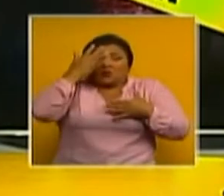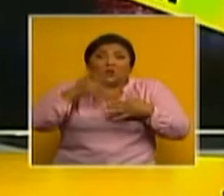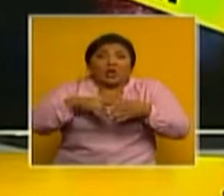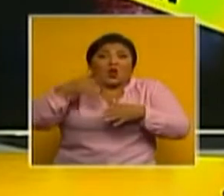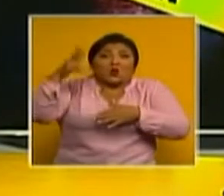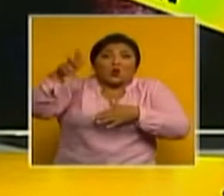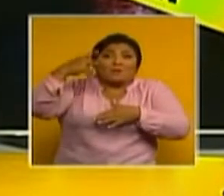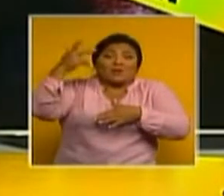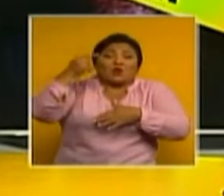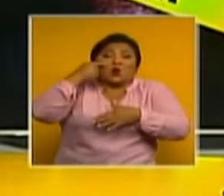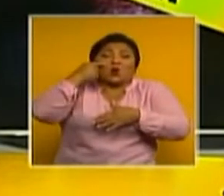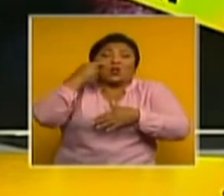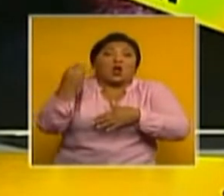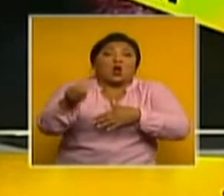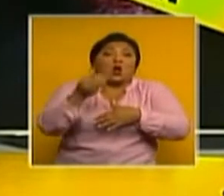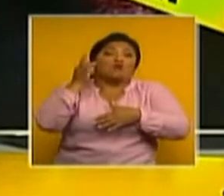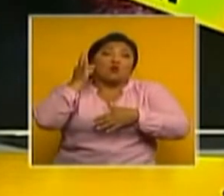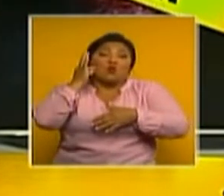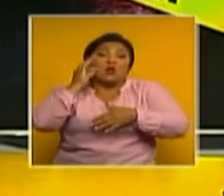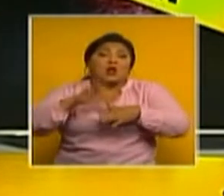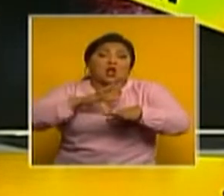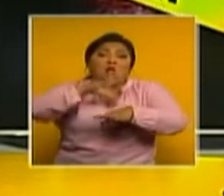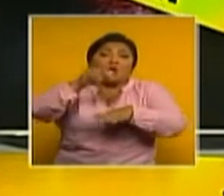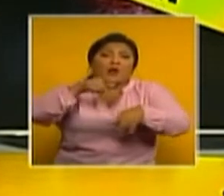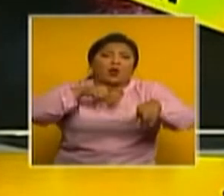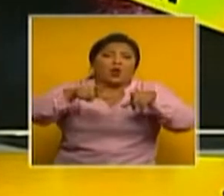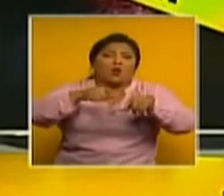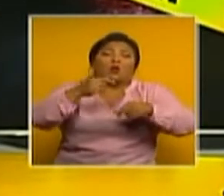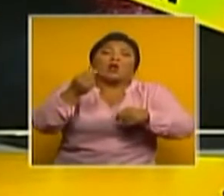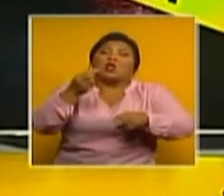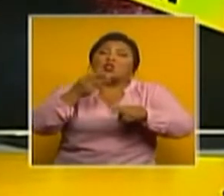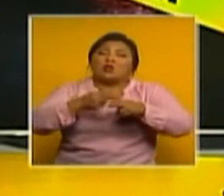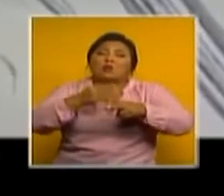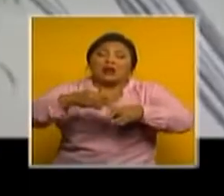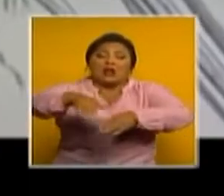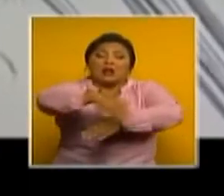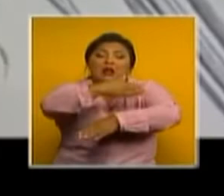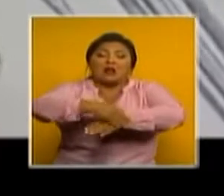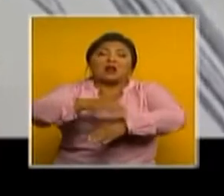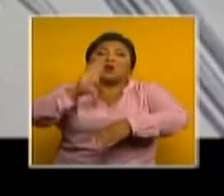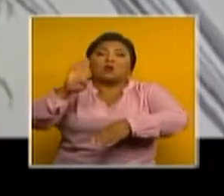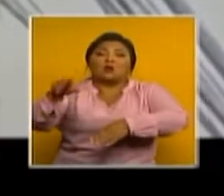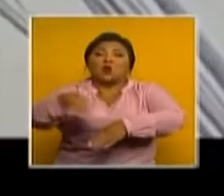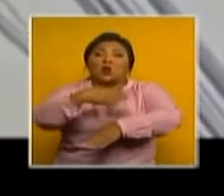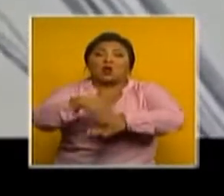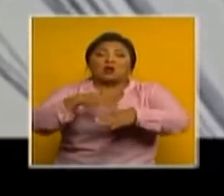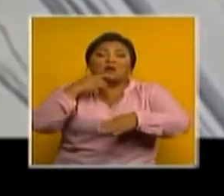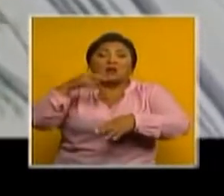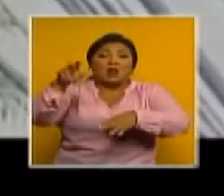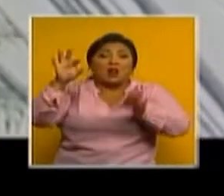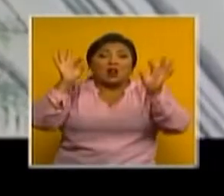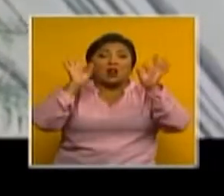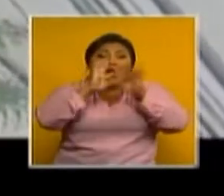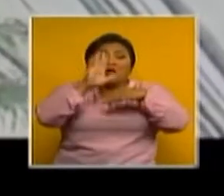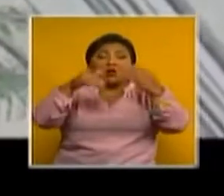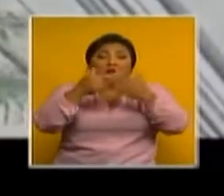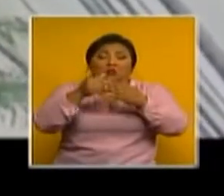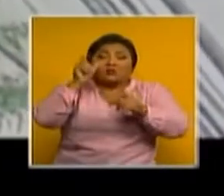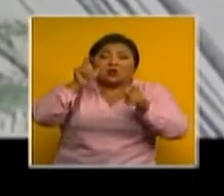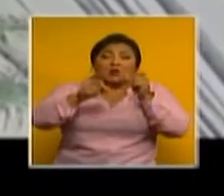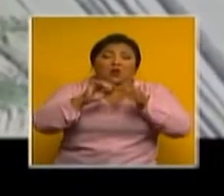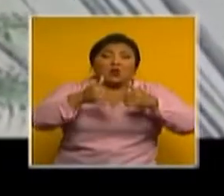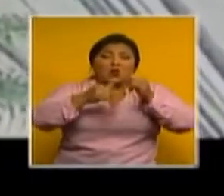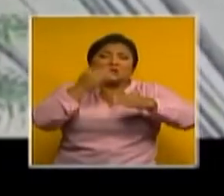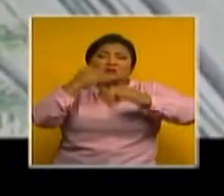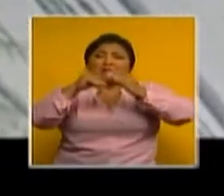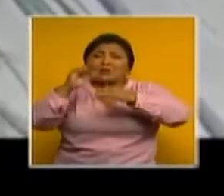chica en la zona conocida como Las Cuatro Calles. El video circuló en las redes, la gente se lo pasaba por WhatsApp